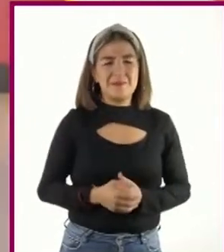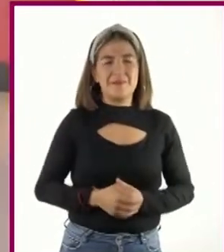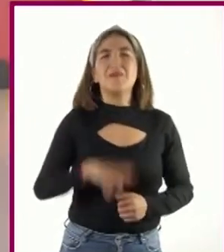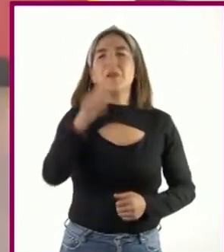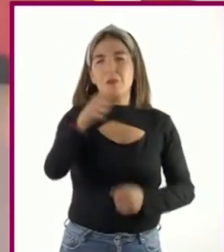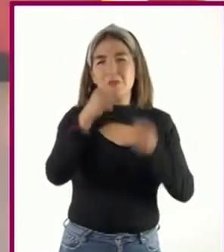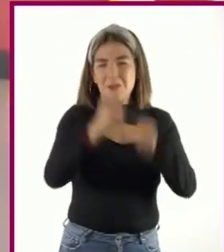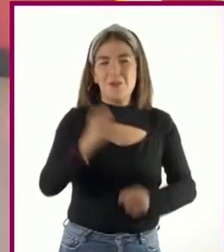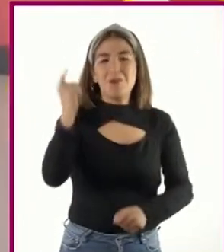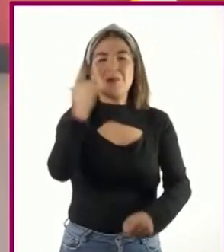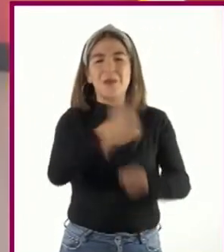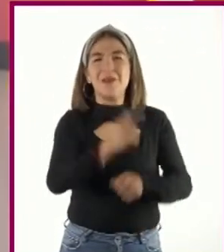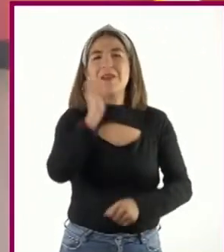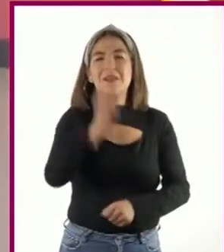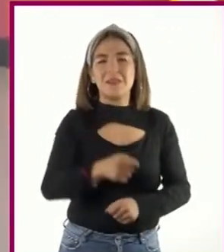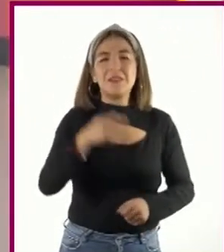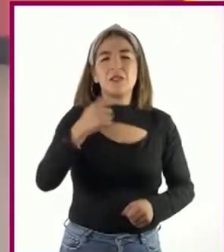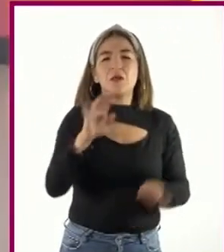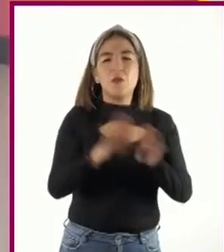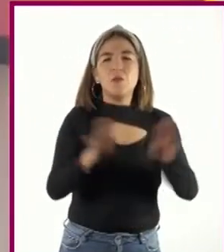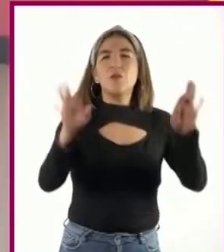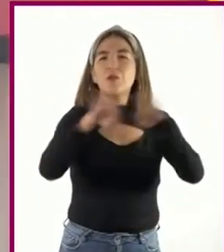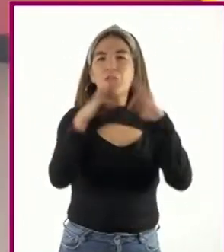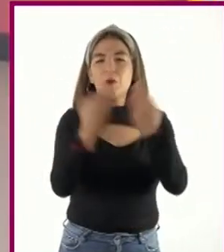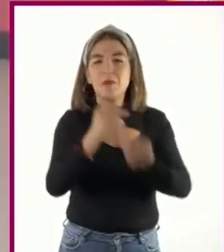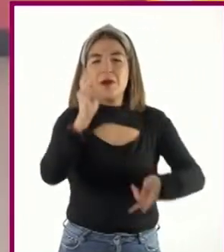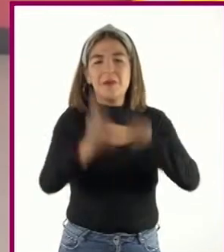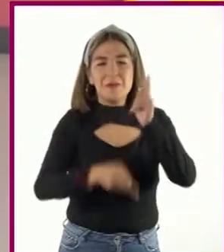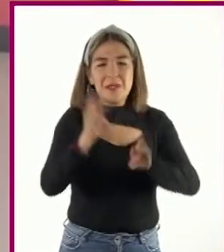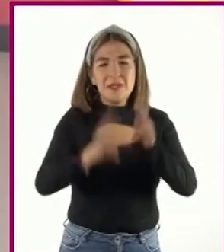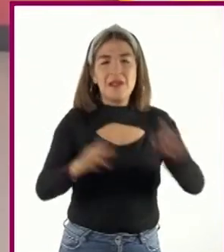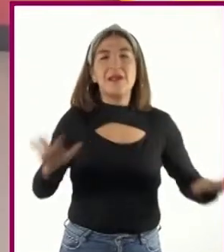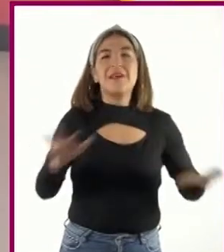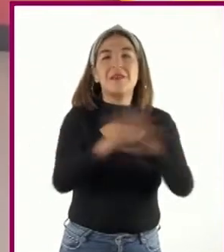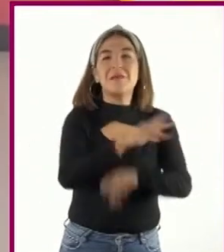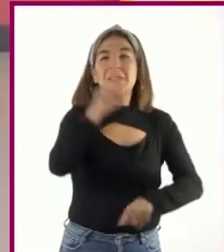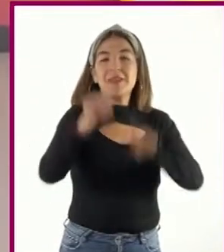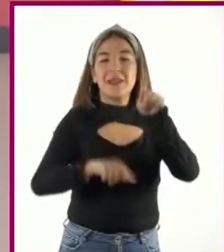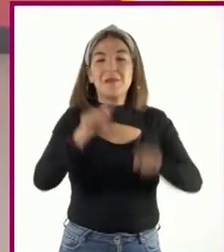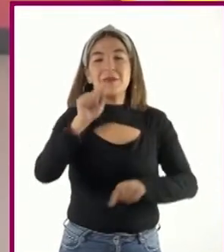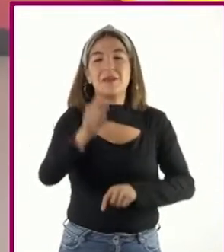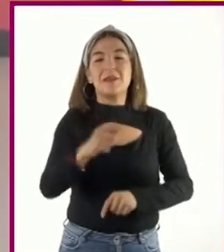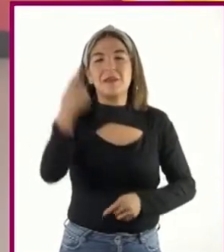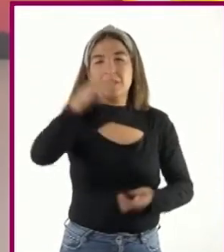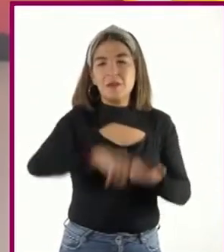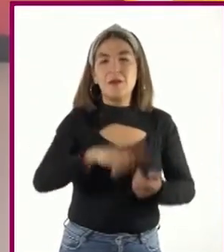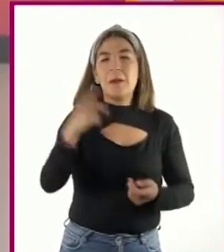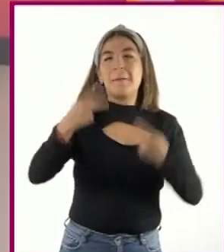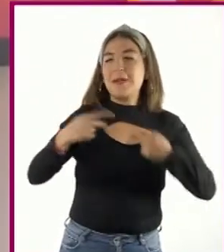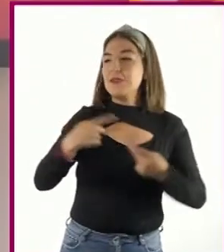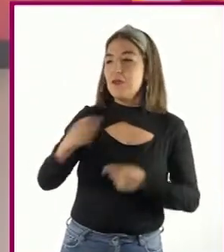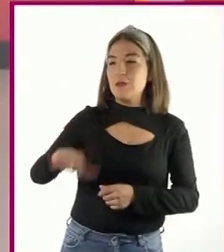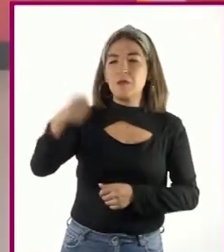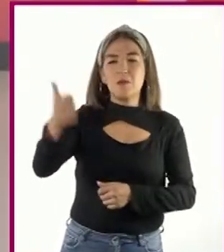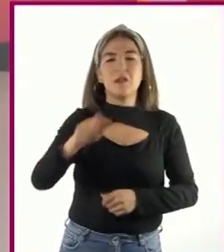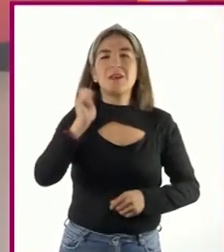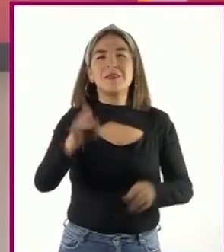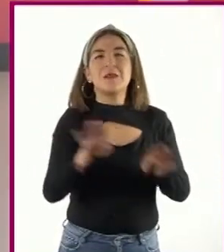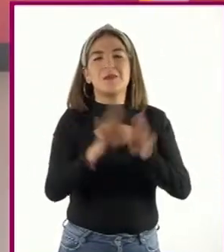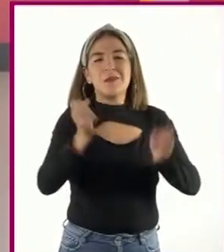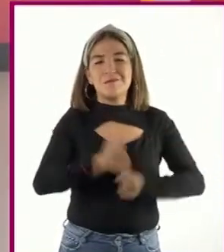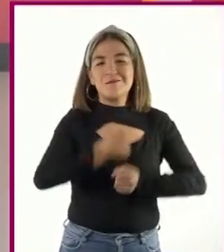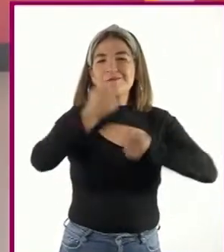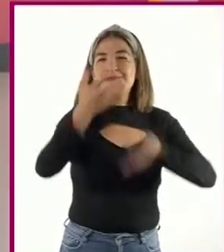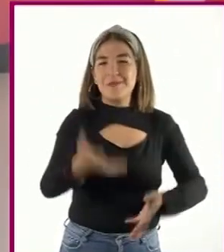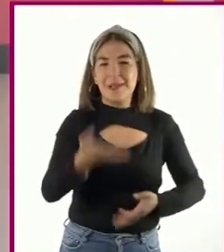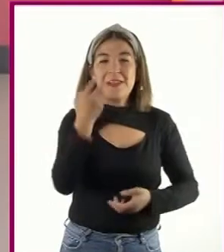te habrás dado cuenta de que nuestra forma de hablar cambia dependiendo de nuestro interlocutor. No nos expresamos de